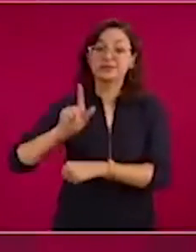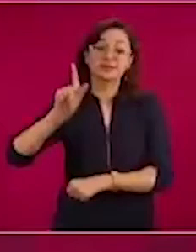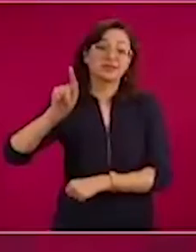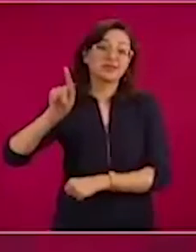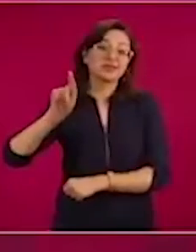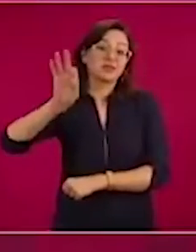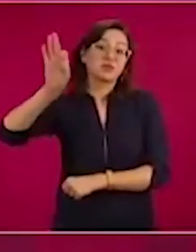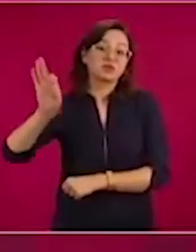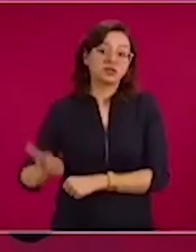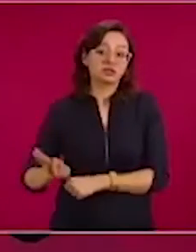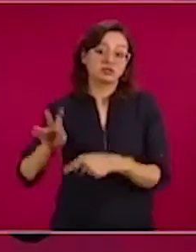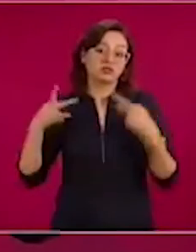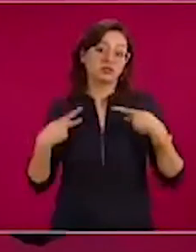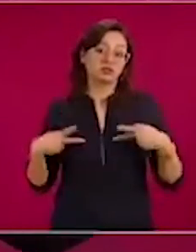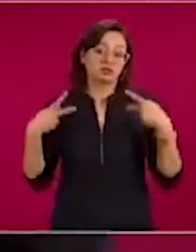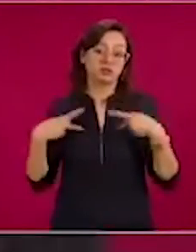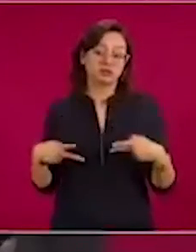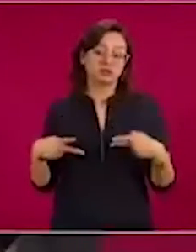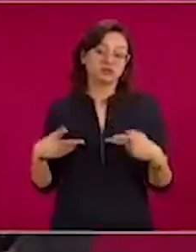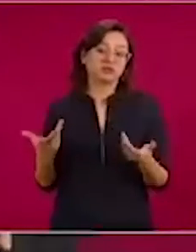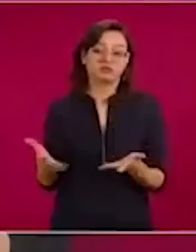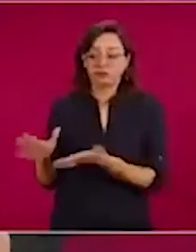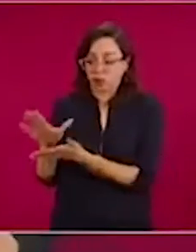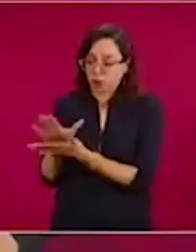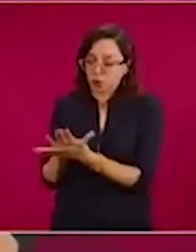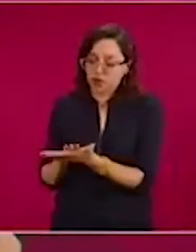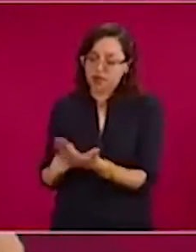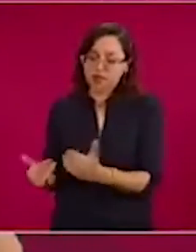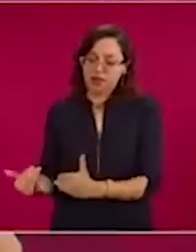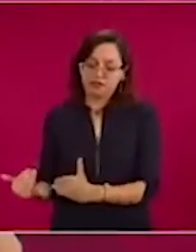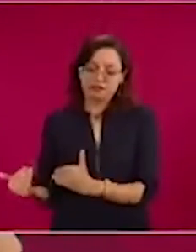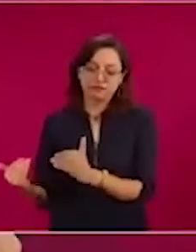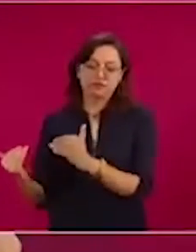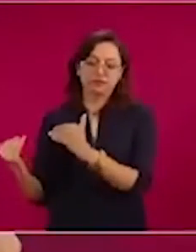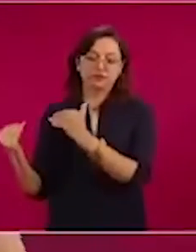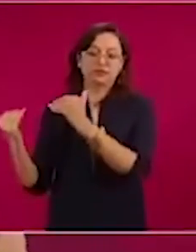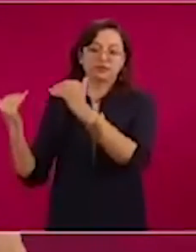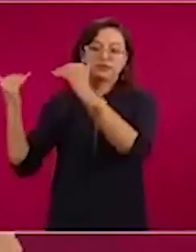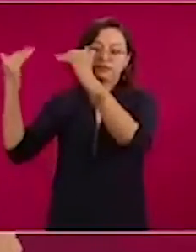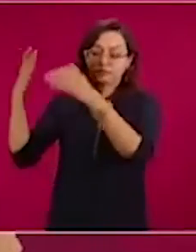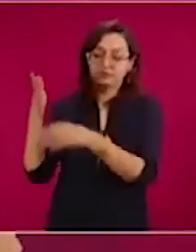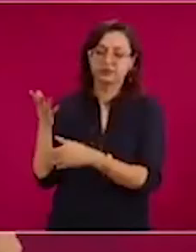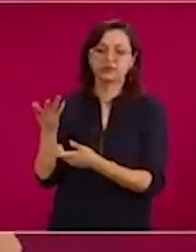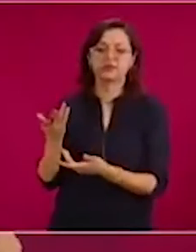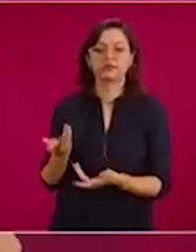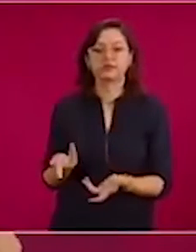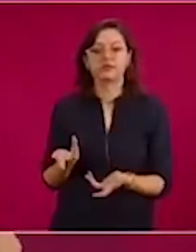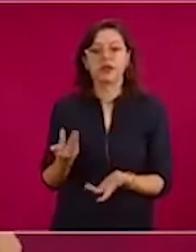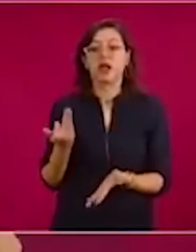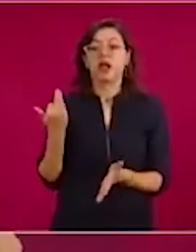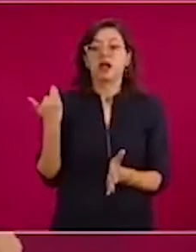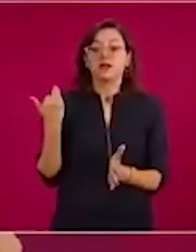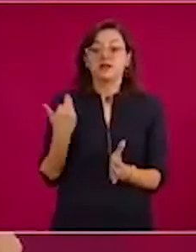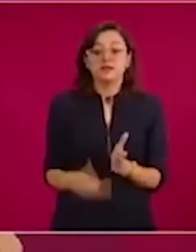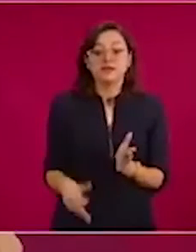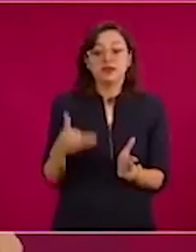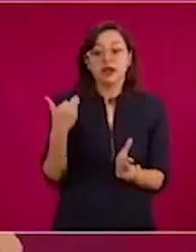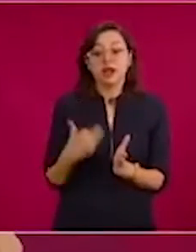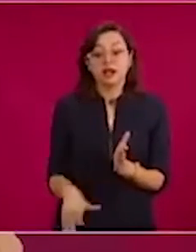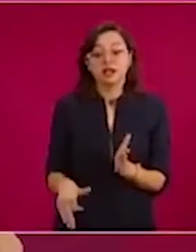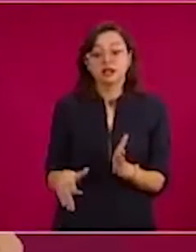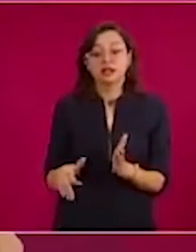actividad económica comercial y no va a haber limitaciones para los trabajadores agrícolas migrantes. Nos necesitamos mutuamente.